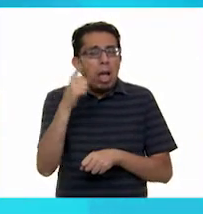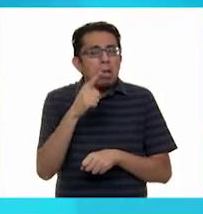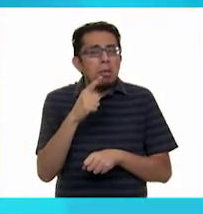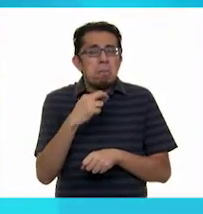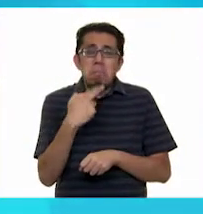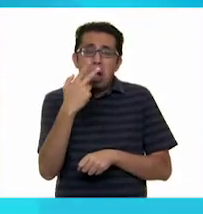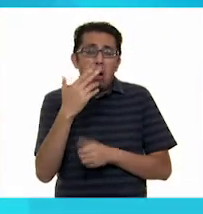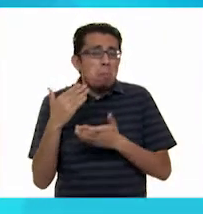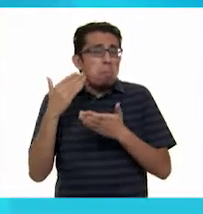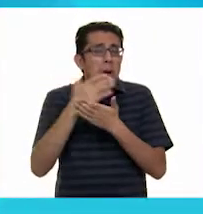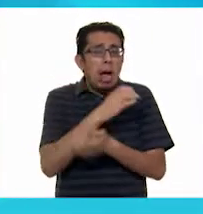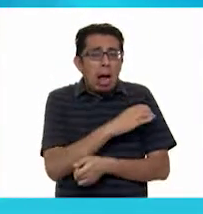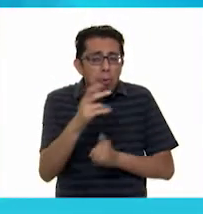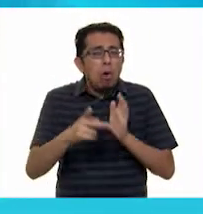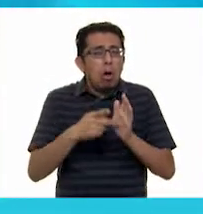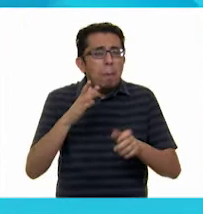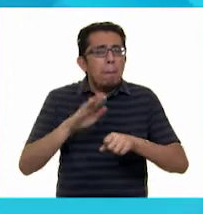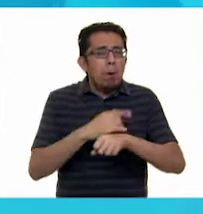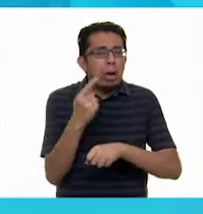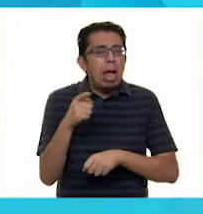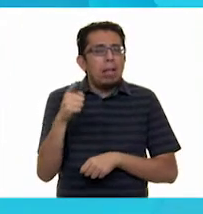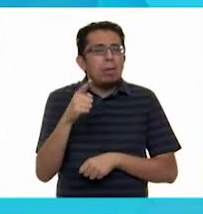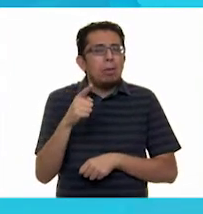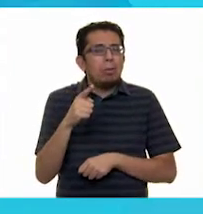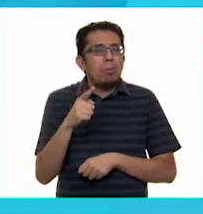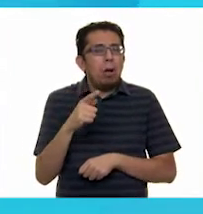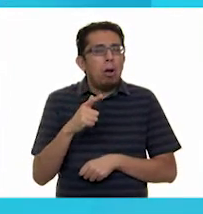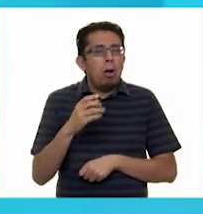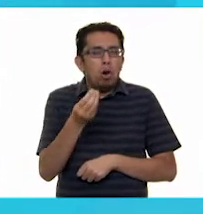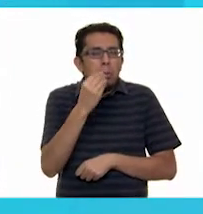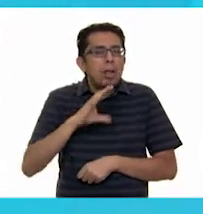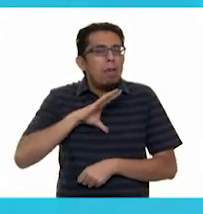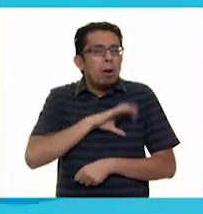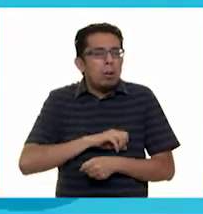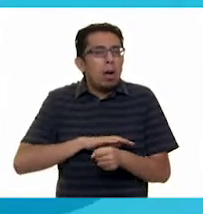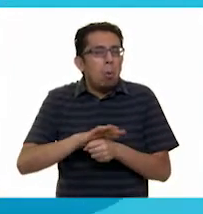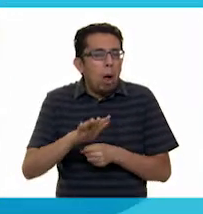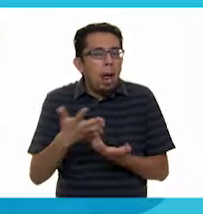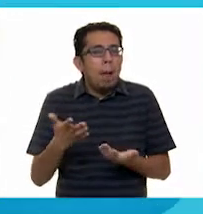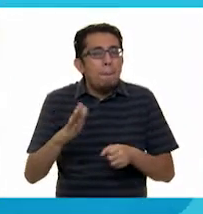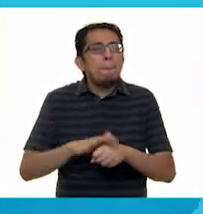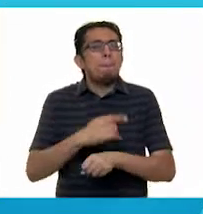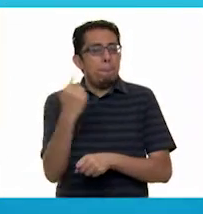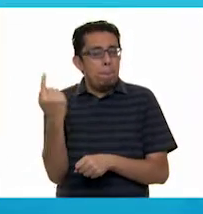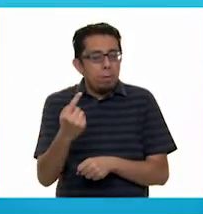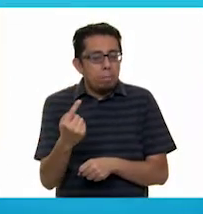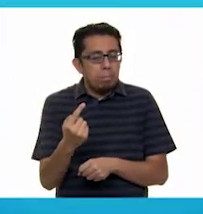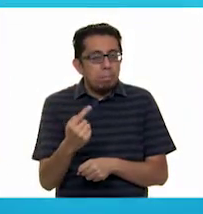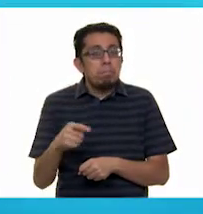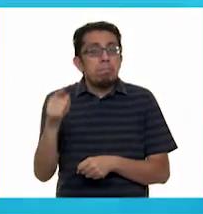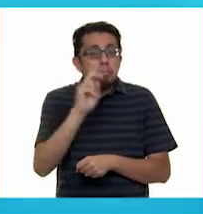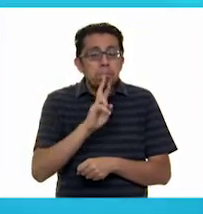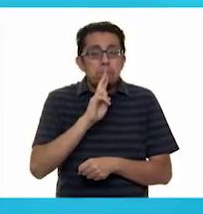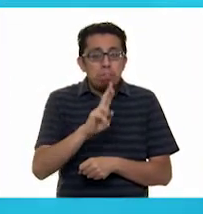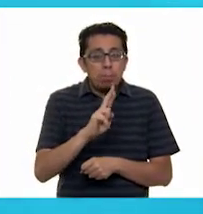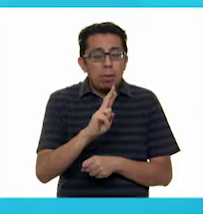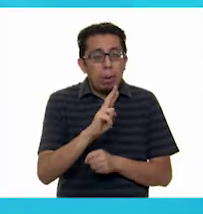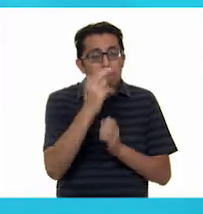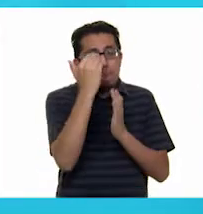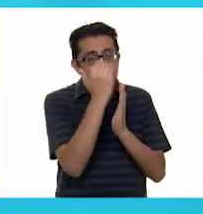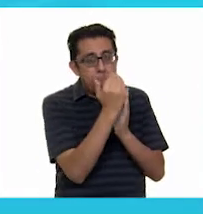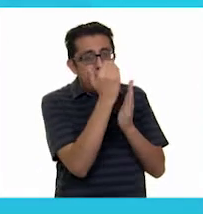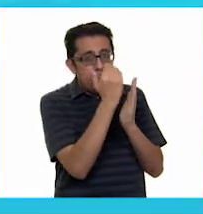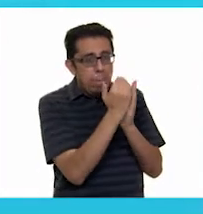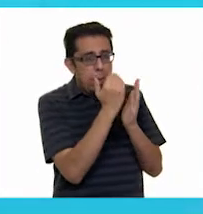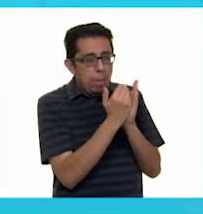Sí. ¿Qué comida prefieren? ¿Por qué? Muy bien. Entonces, vamos a ir contestando cada una de